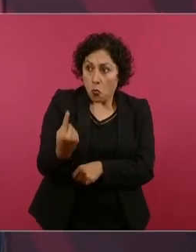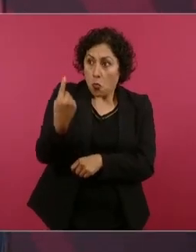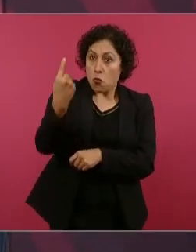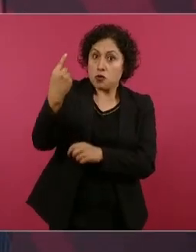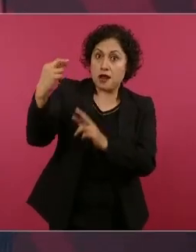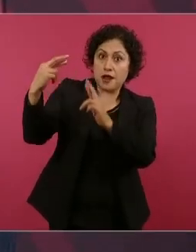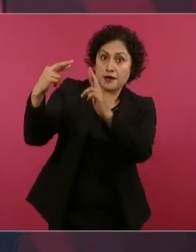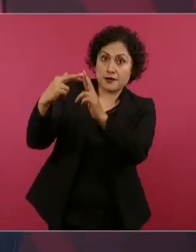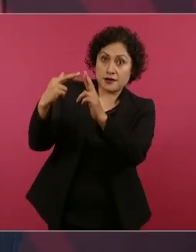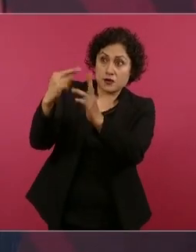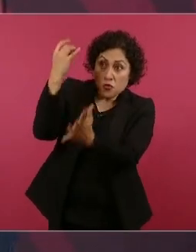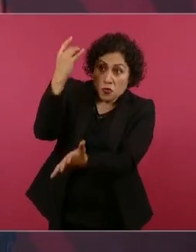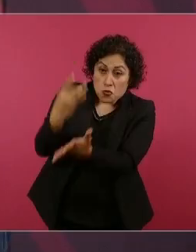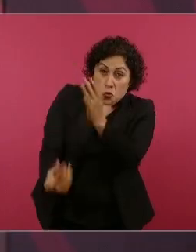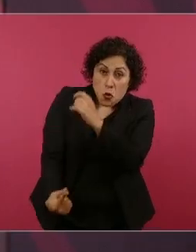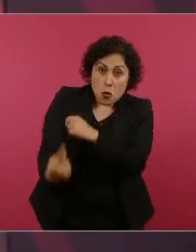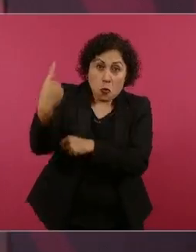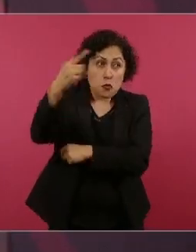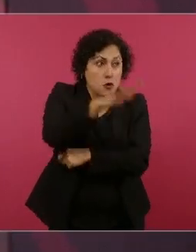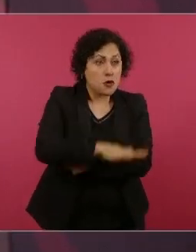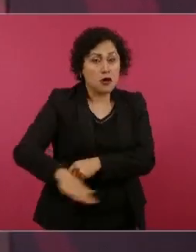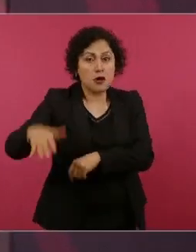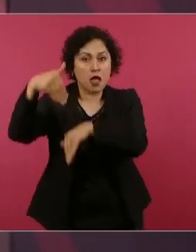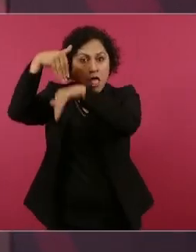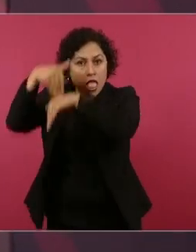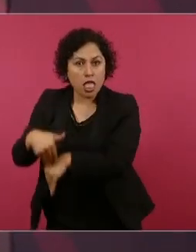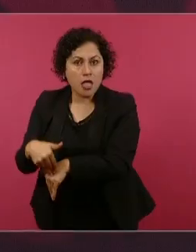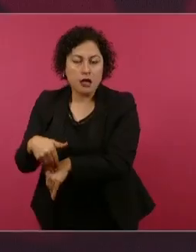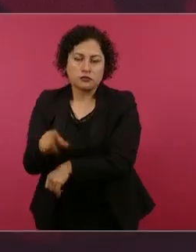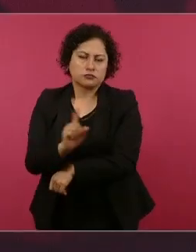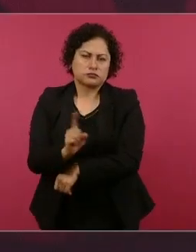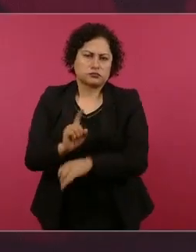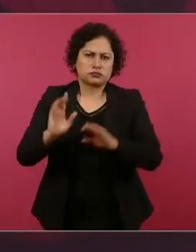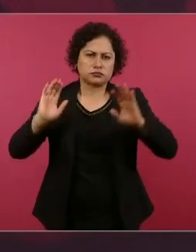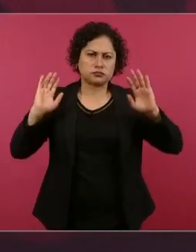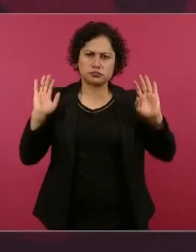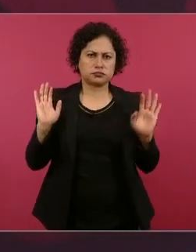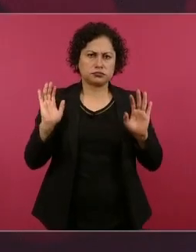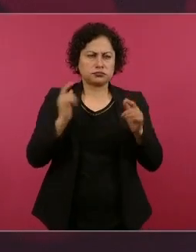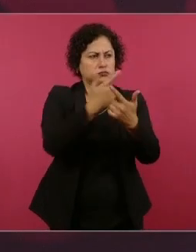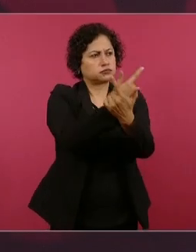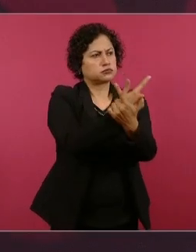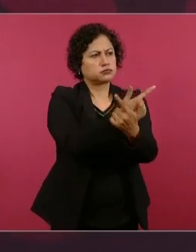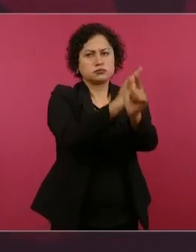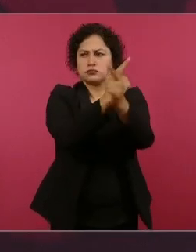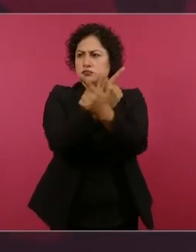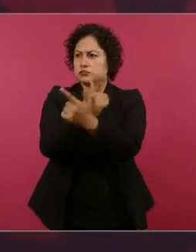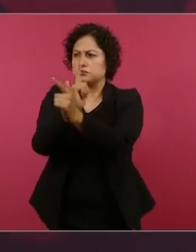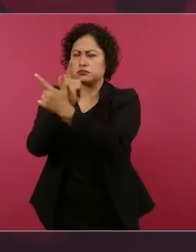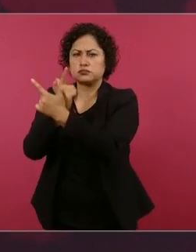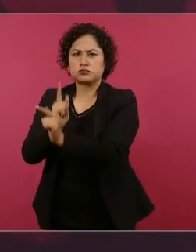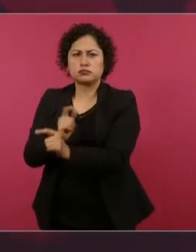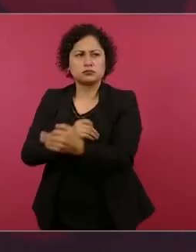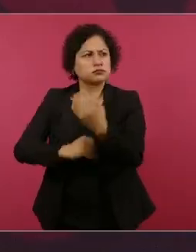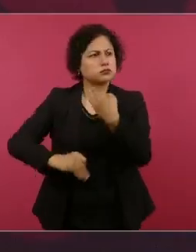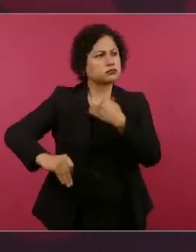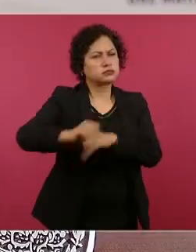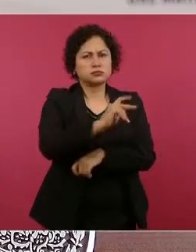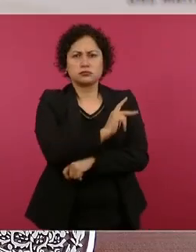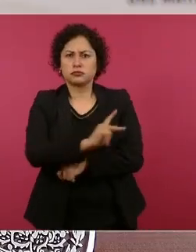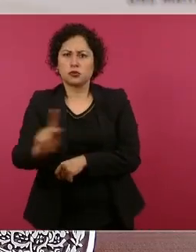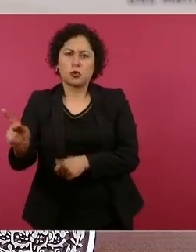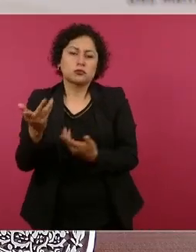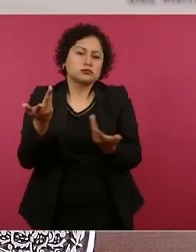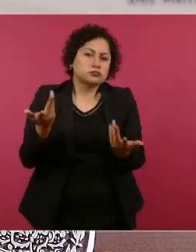que se respete a todos, a católicos,